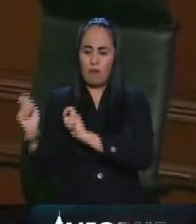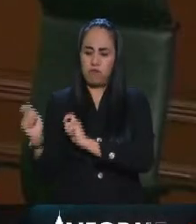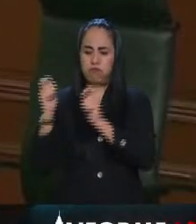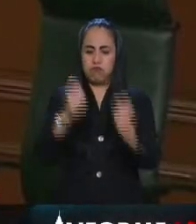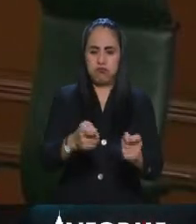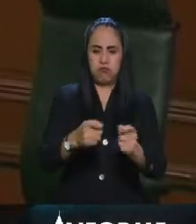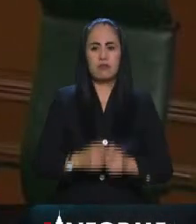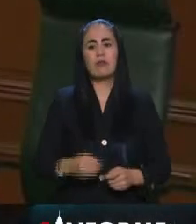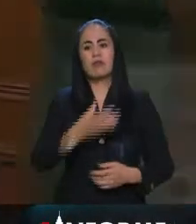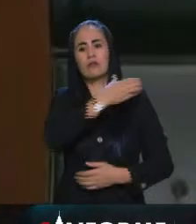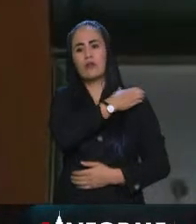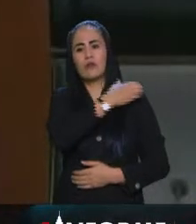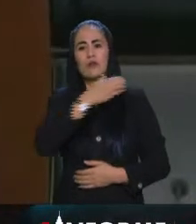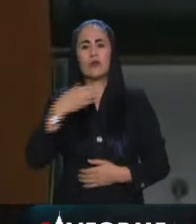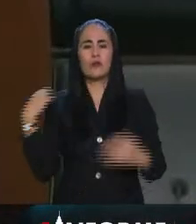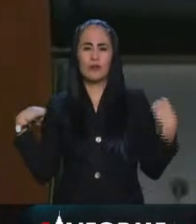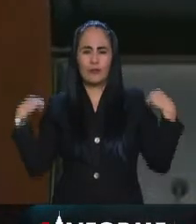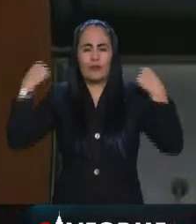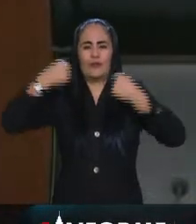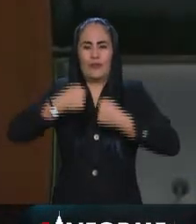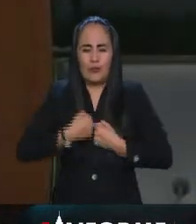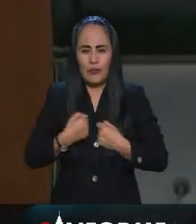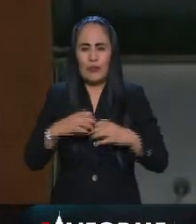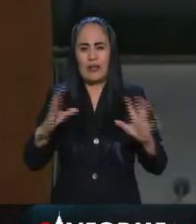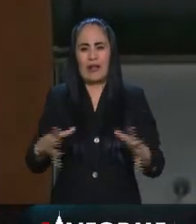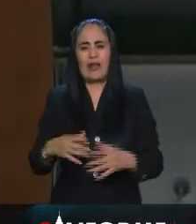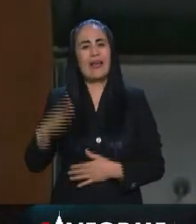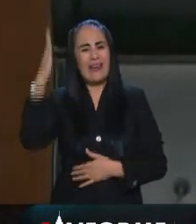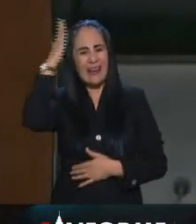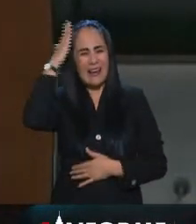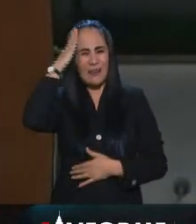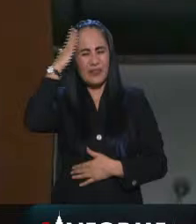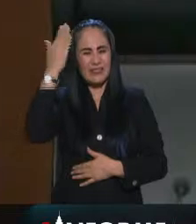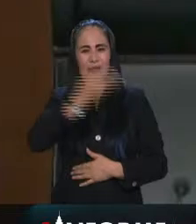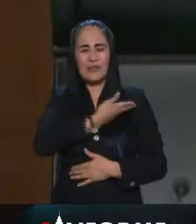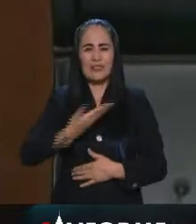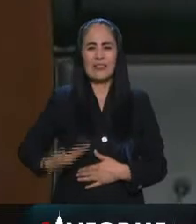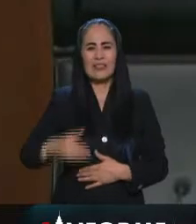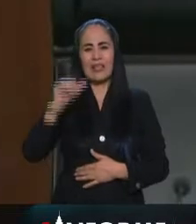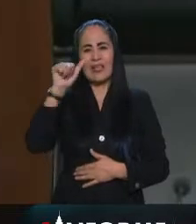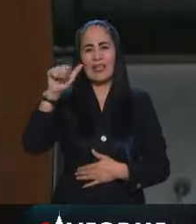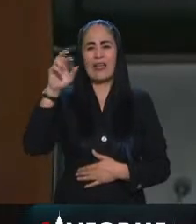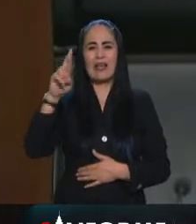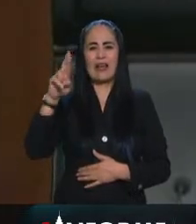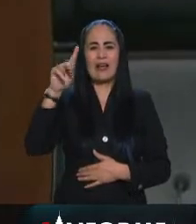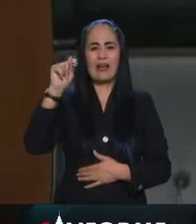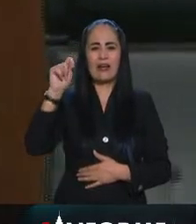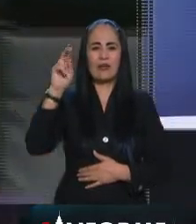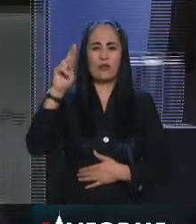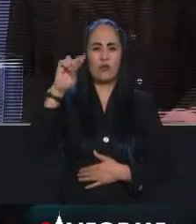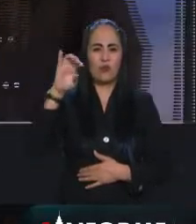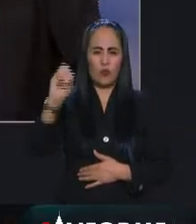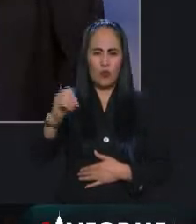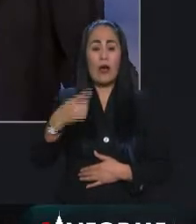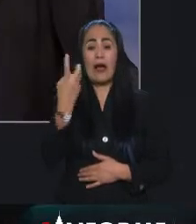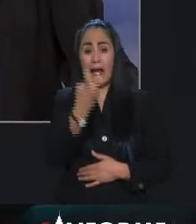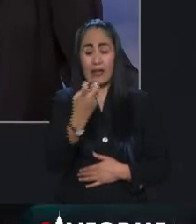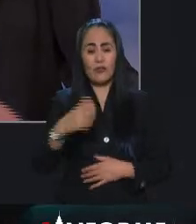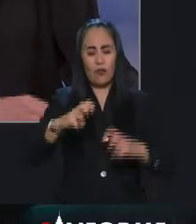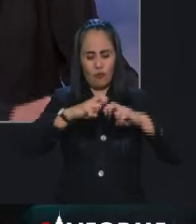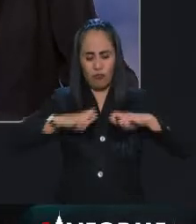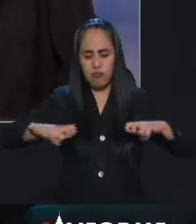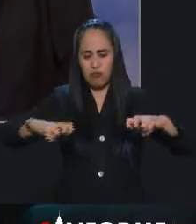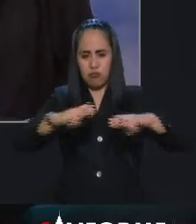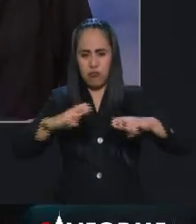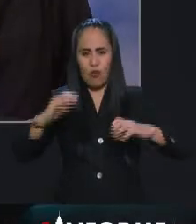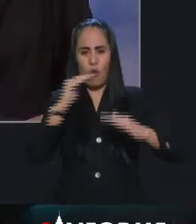toga magisterial y credencial de manos del ministro presidente Arturo Saldívar y esto se dio entre aplausos de los ministros del